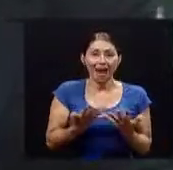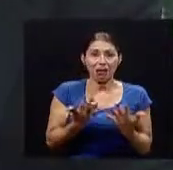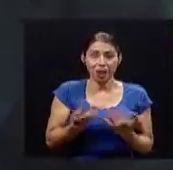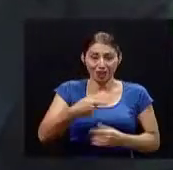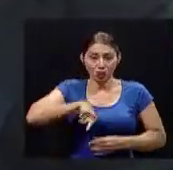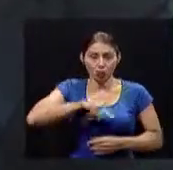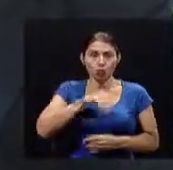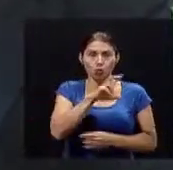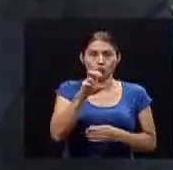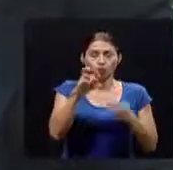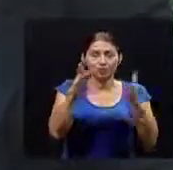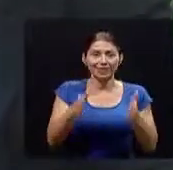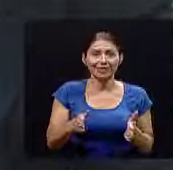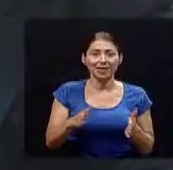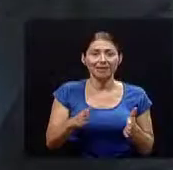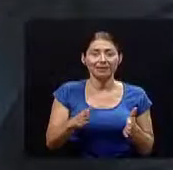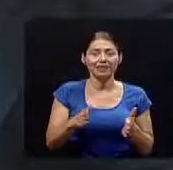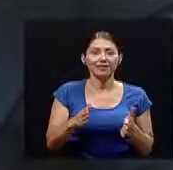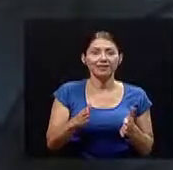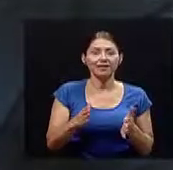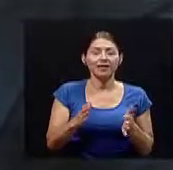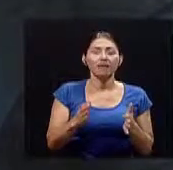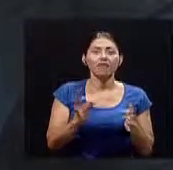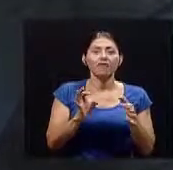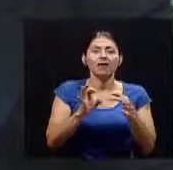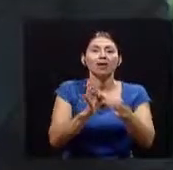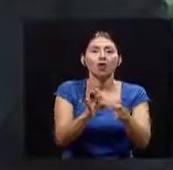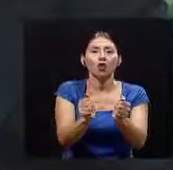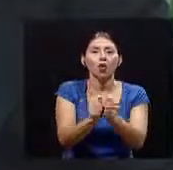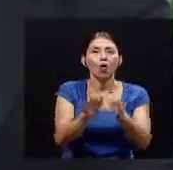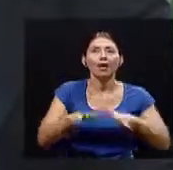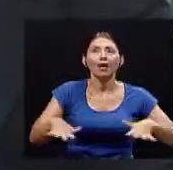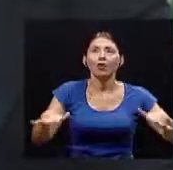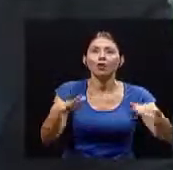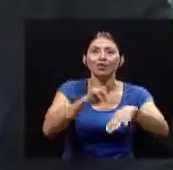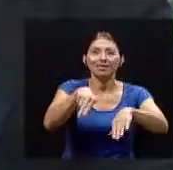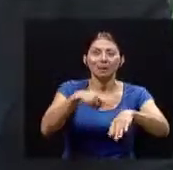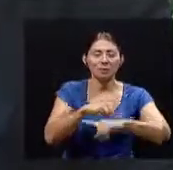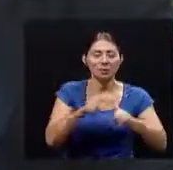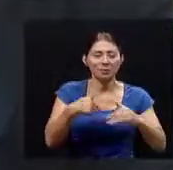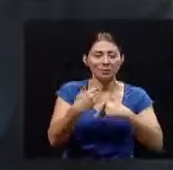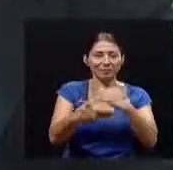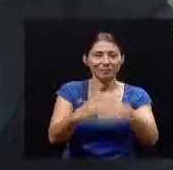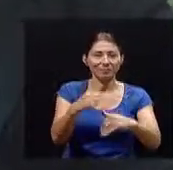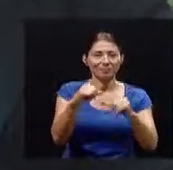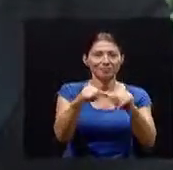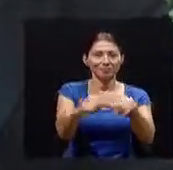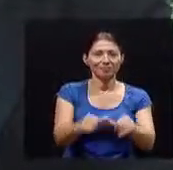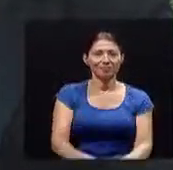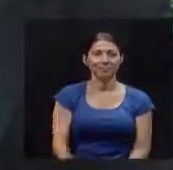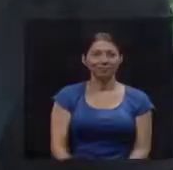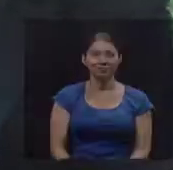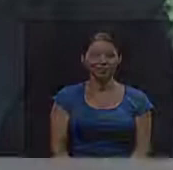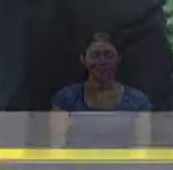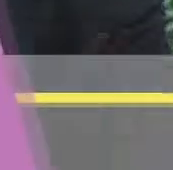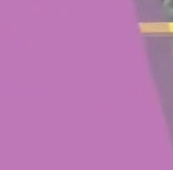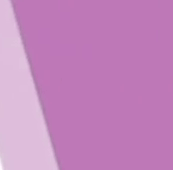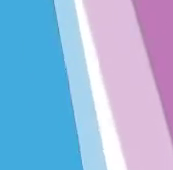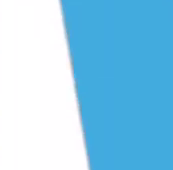nosotros los costarricenses y específicamente con nuestro ecosistema pero démosle un momentito y ya volvemos